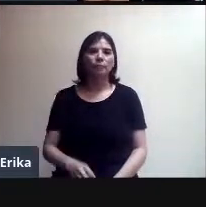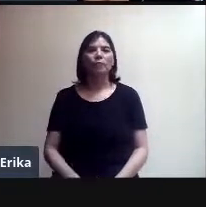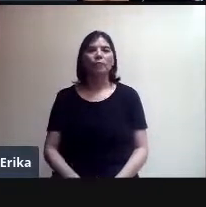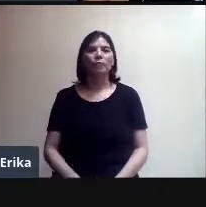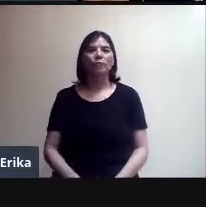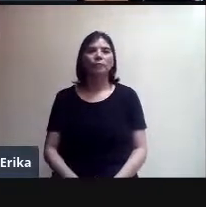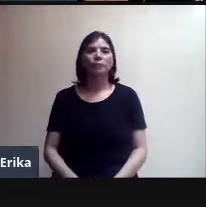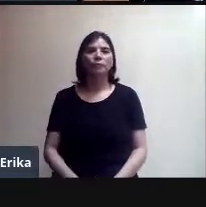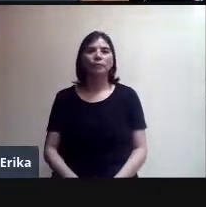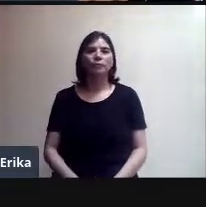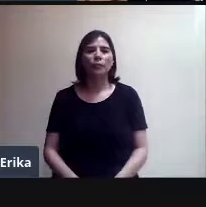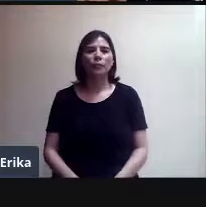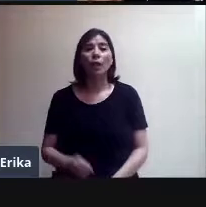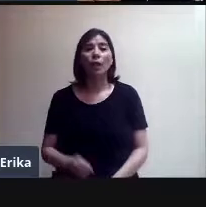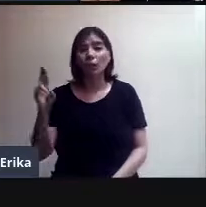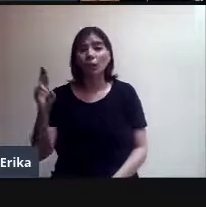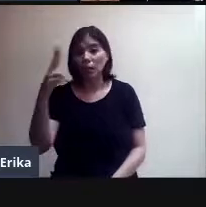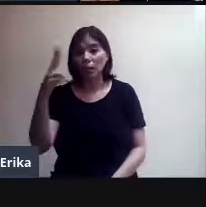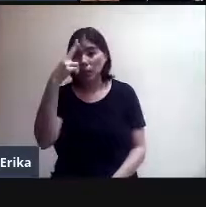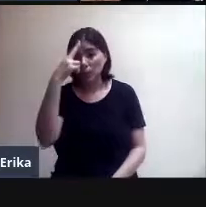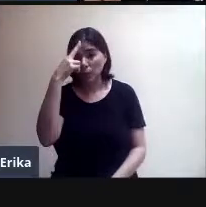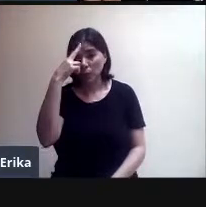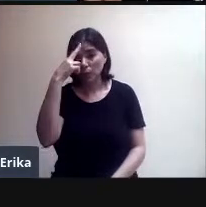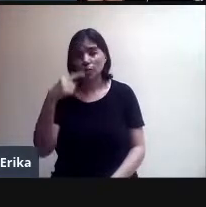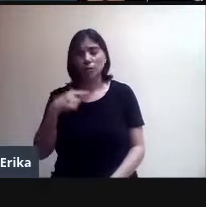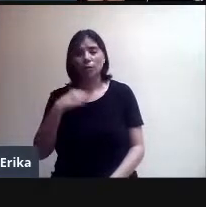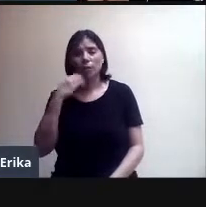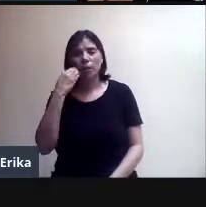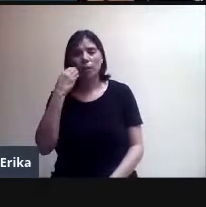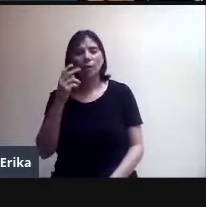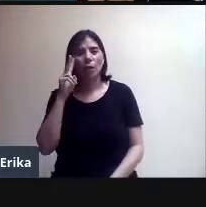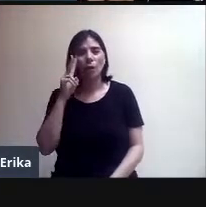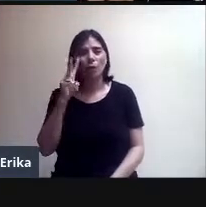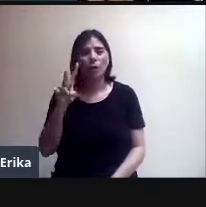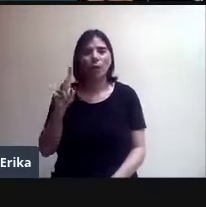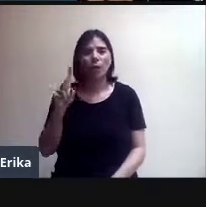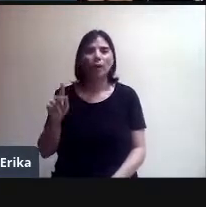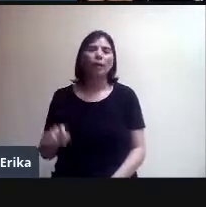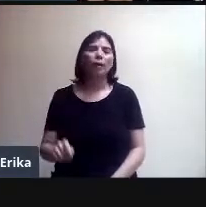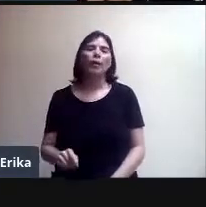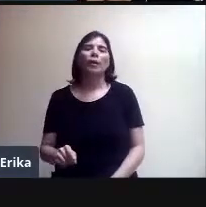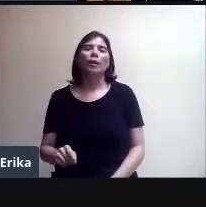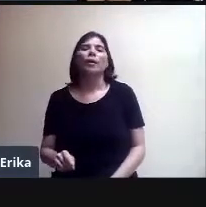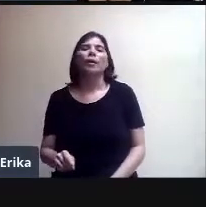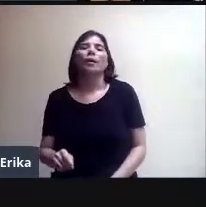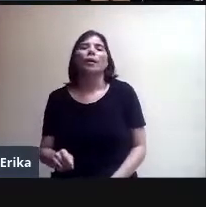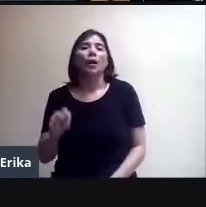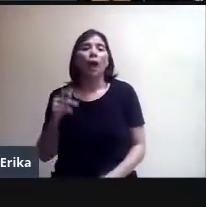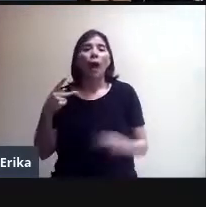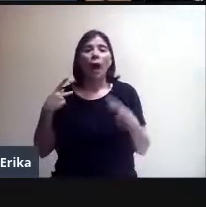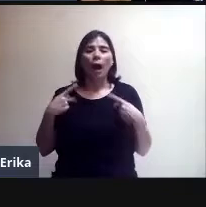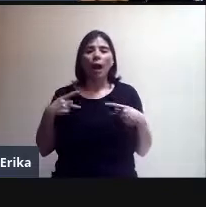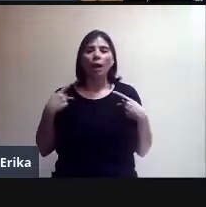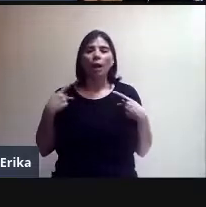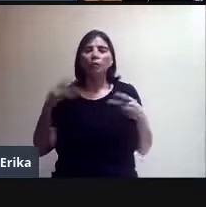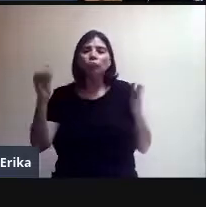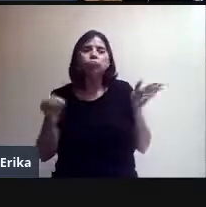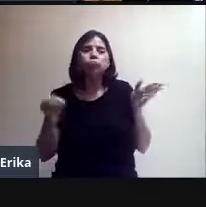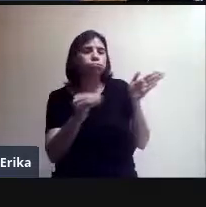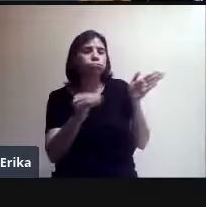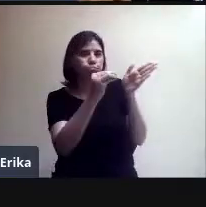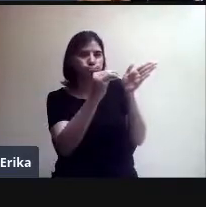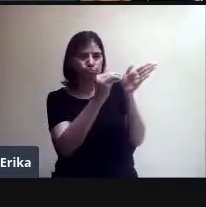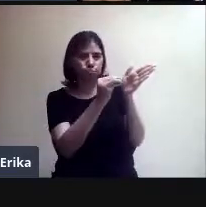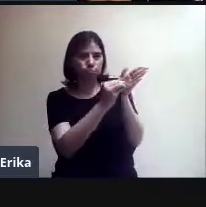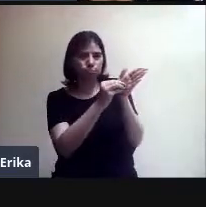Entonces, les recuerdo que si yo quiero ver a esta persona, le pongo la tachuelita. A Temis también le pongo la tachuelita y la veo. Entonces,